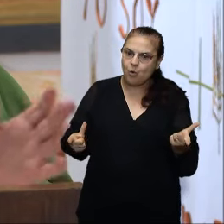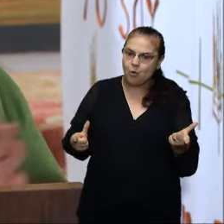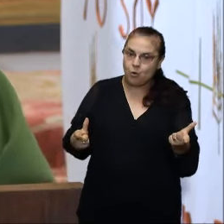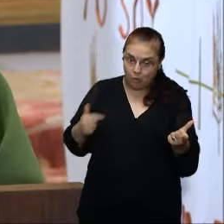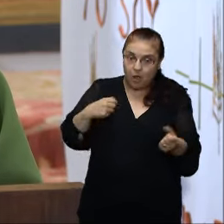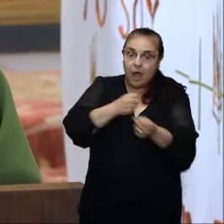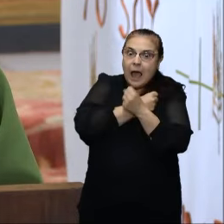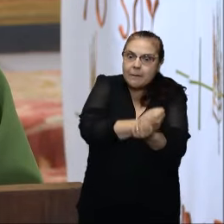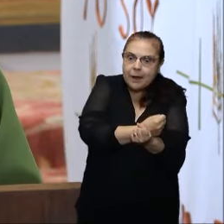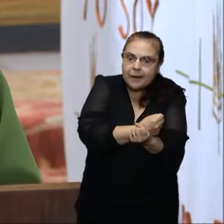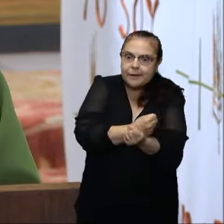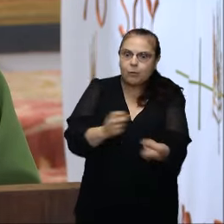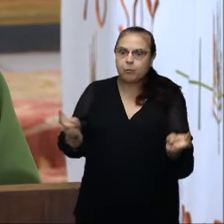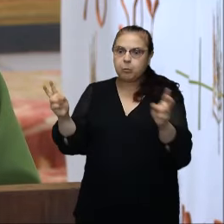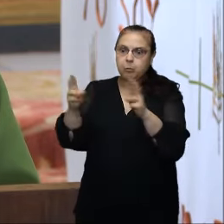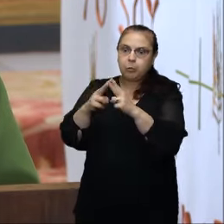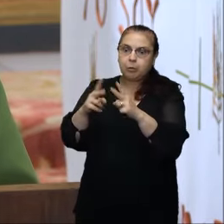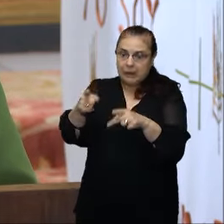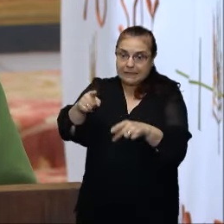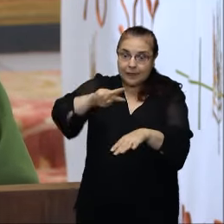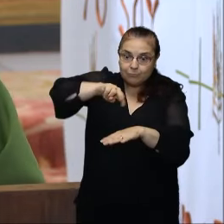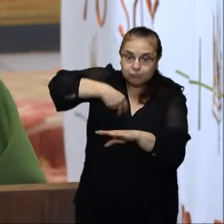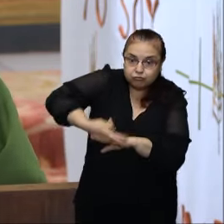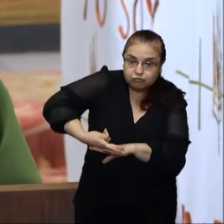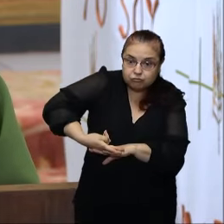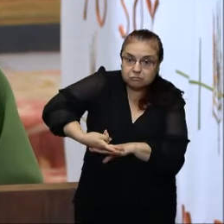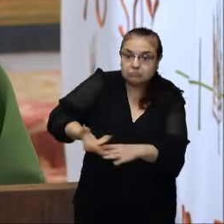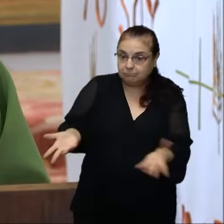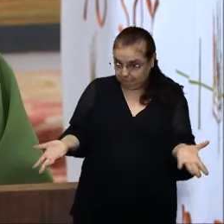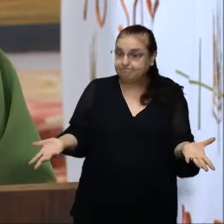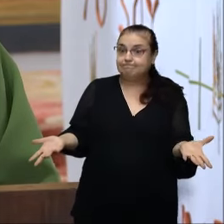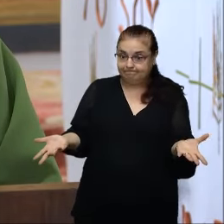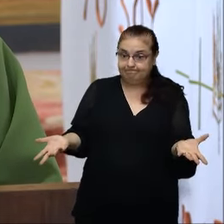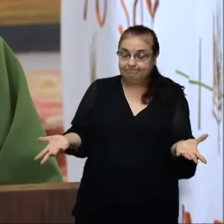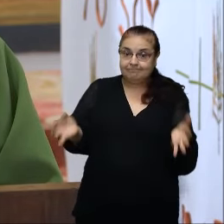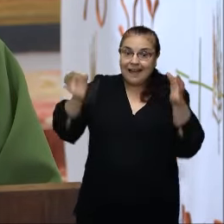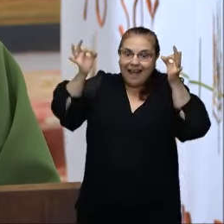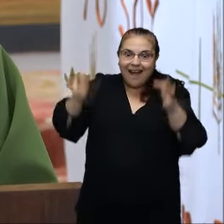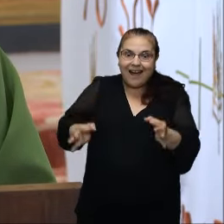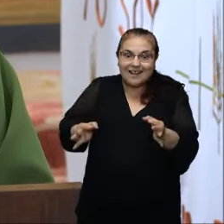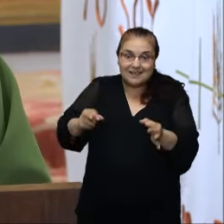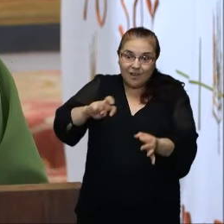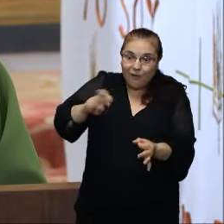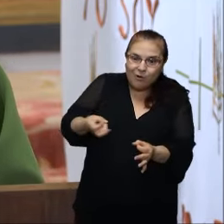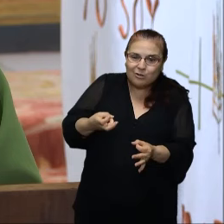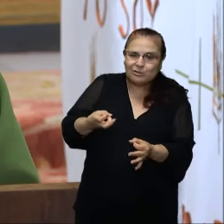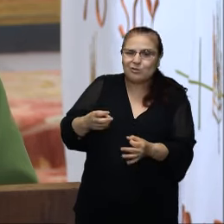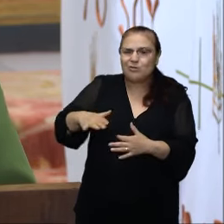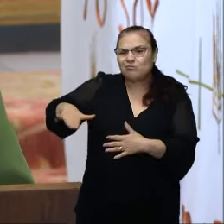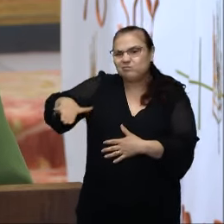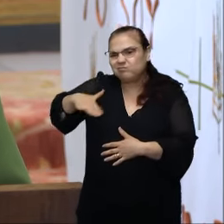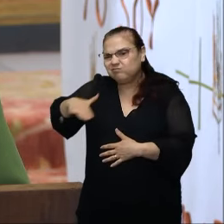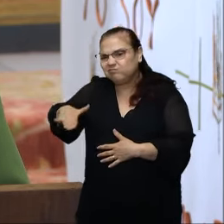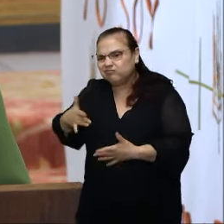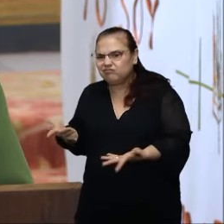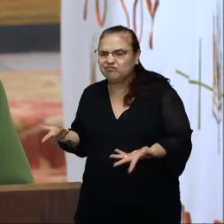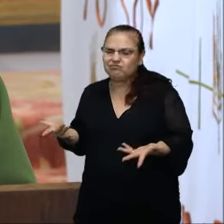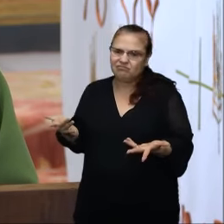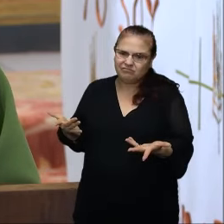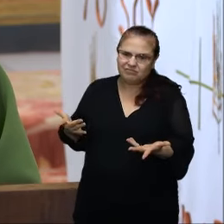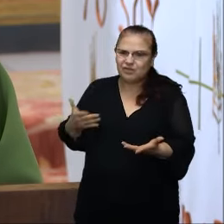Y amar a aquel que me ha encontrado, y aquel que se ha caído, y aquel otro que está pasándolo mal, o que veo que no tiene buena cara.